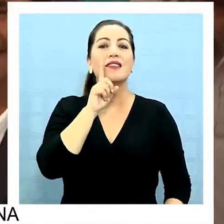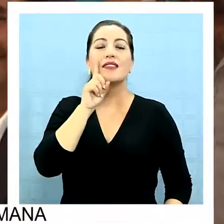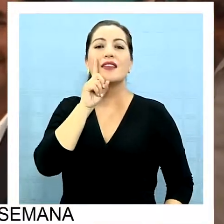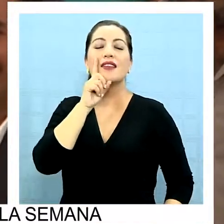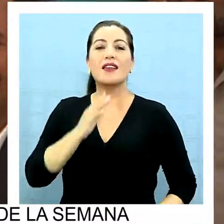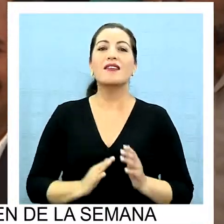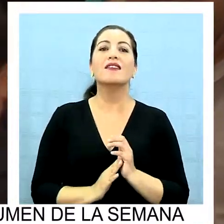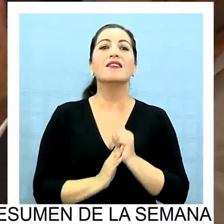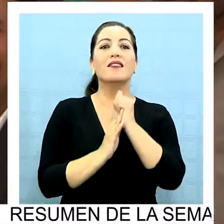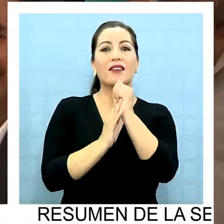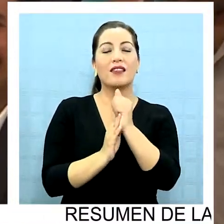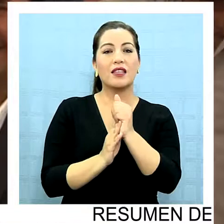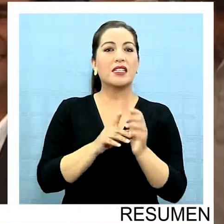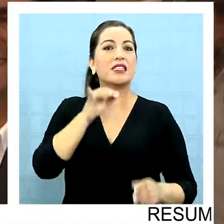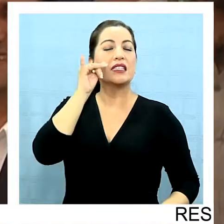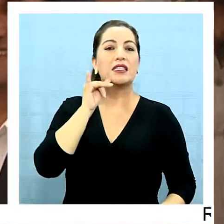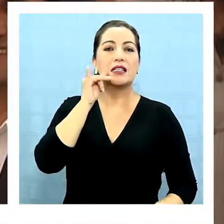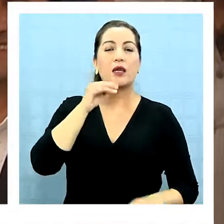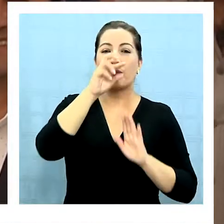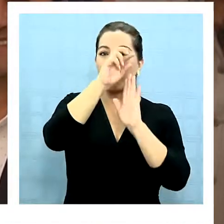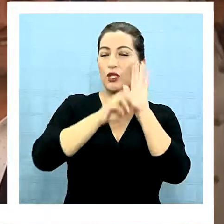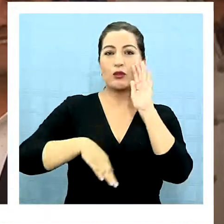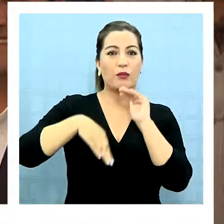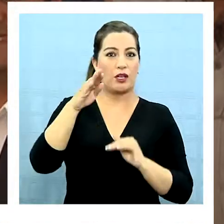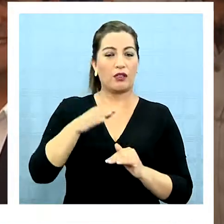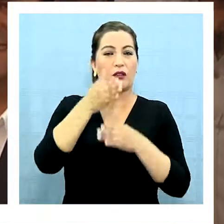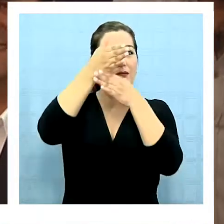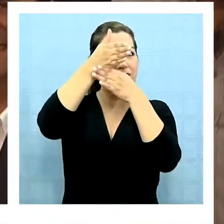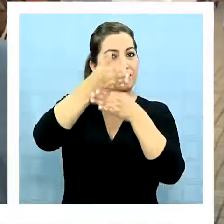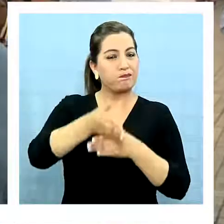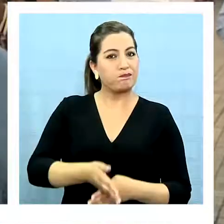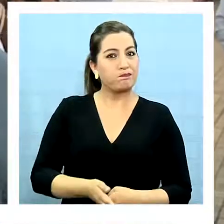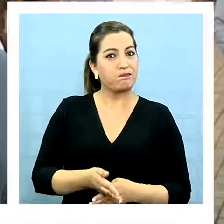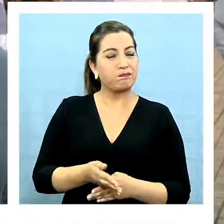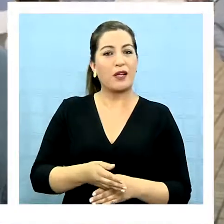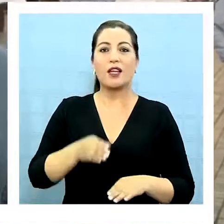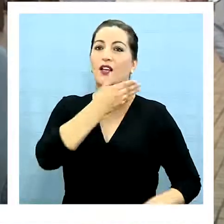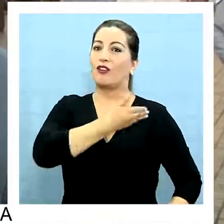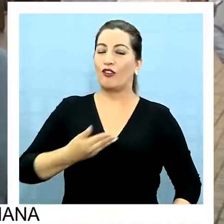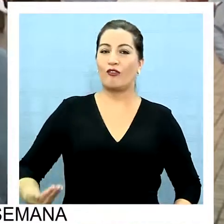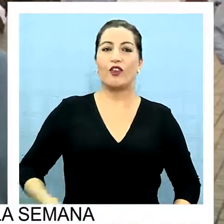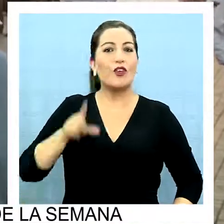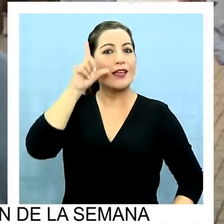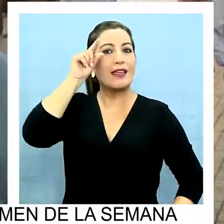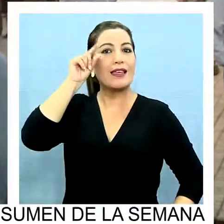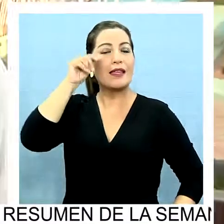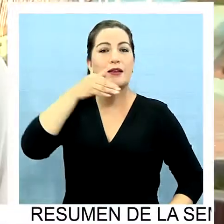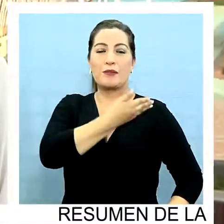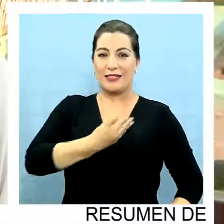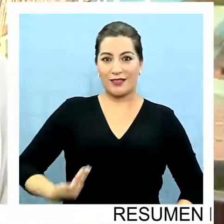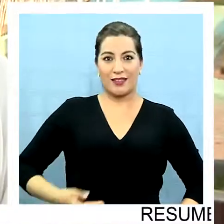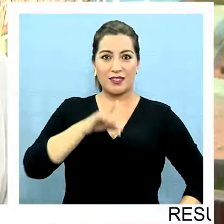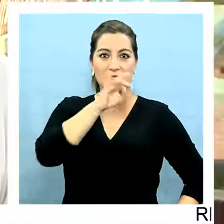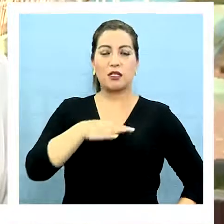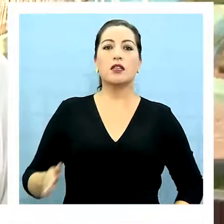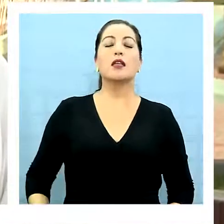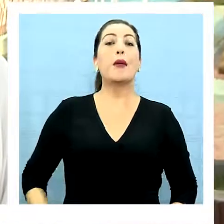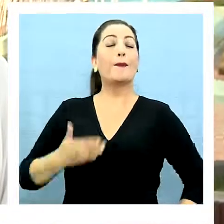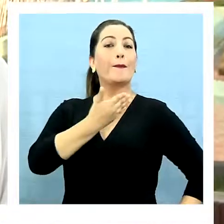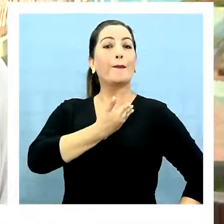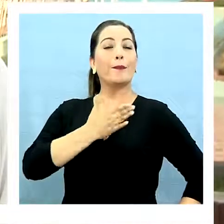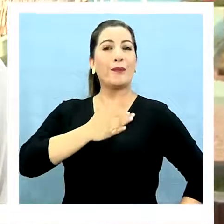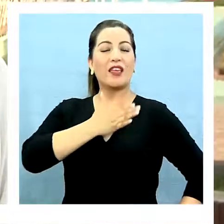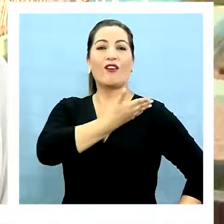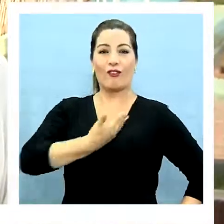liderazgos que tiene la región dispuestos al proyecto mayor, que es mantener el gobierno y que que Guillér sea presidente de Chile. Yo sin duda espero que